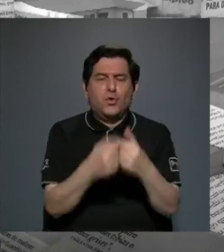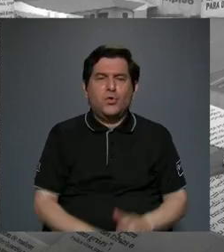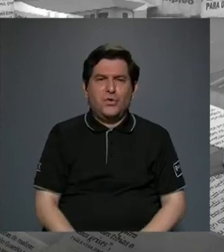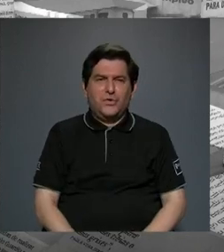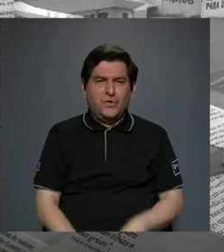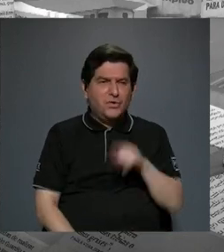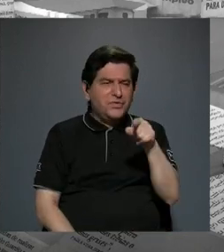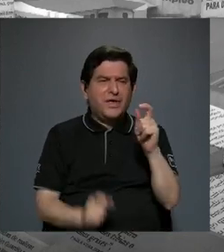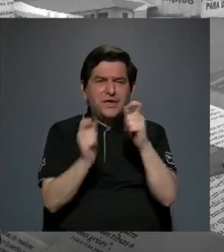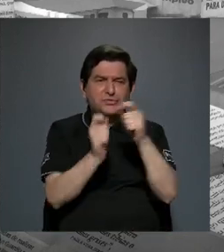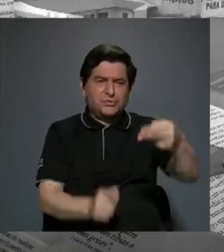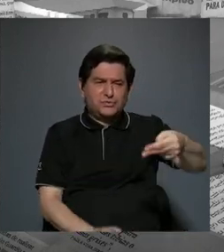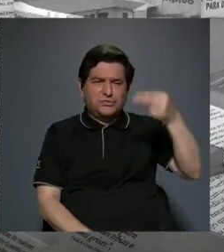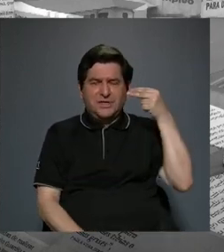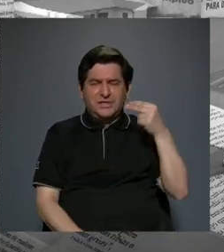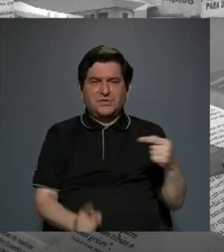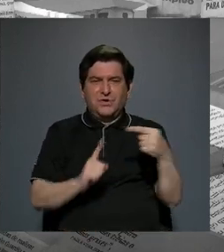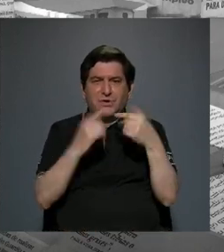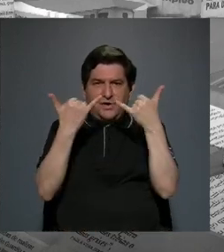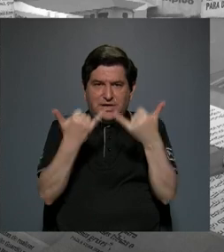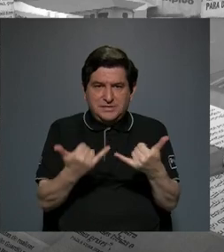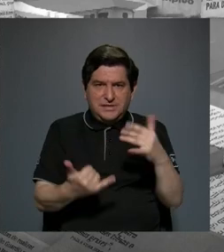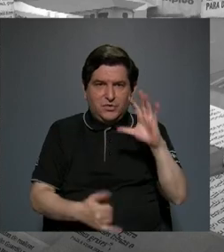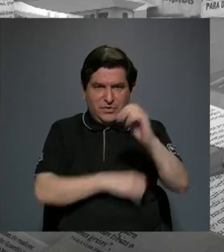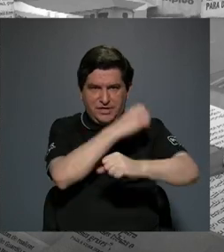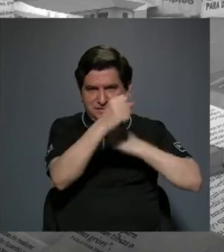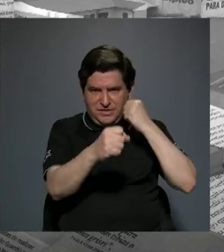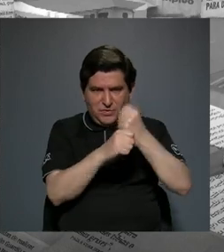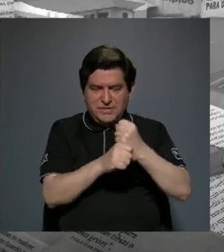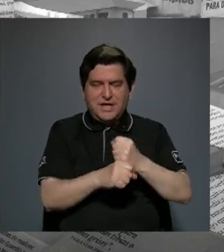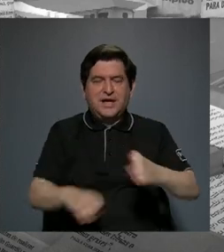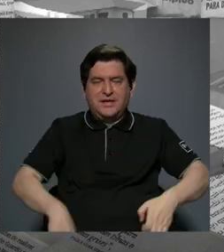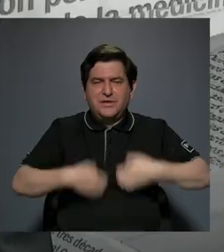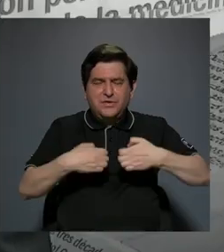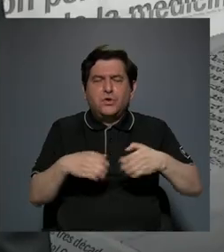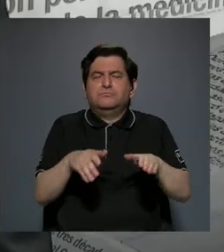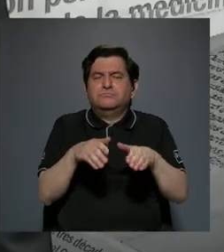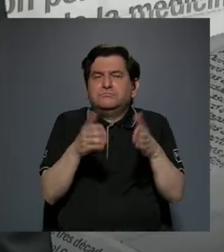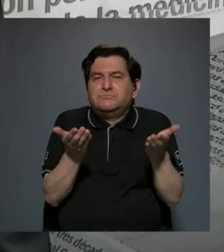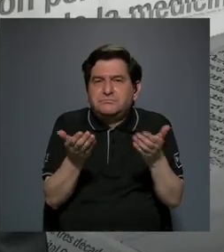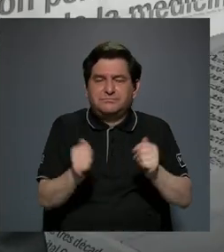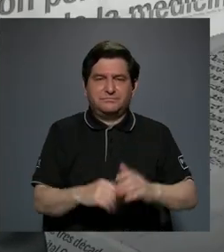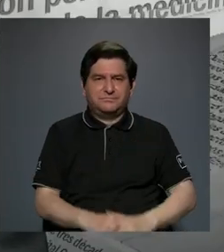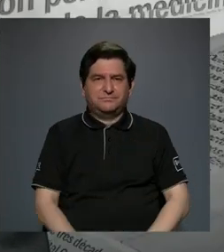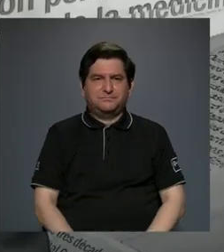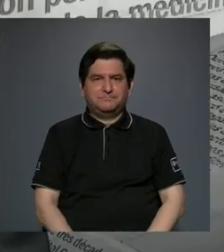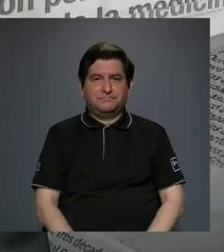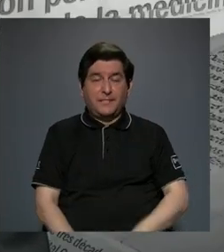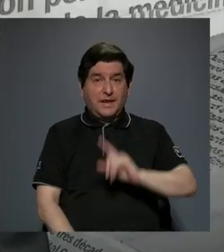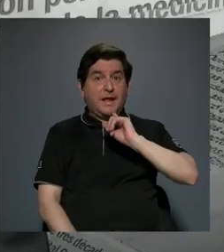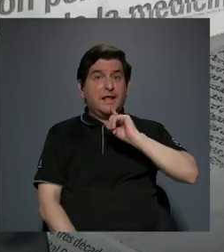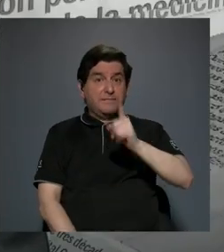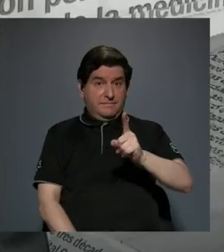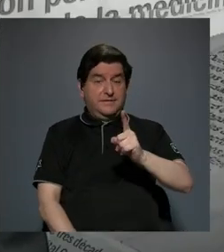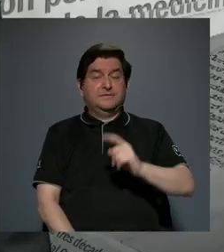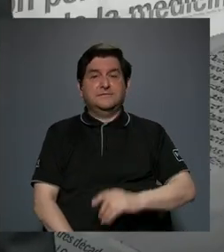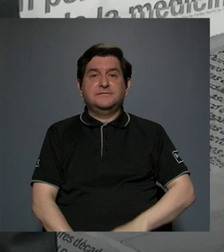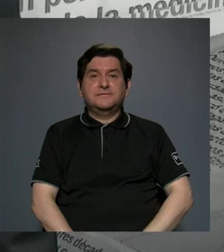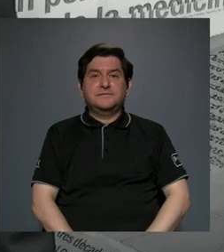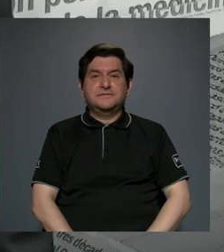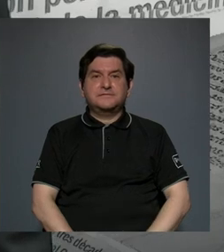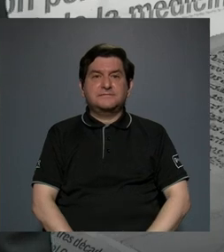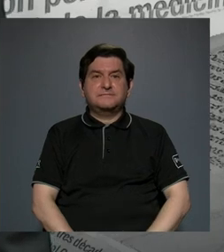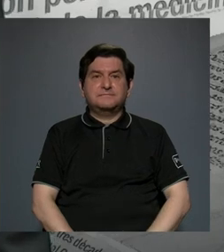antecedentes para llegar a lo que son 50 décadas del coro sinfónico. Hay que mencionar que es